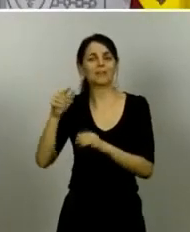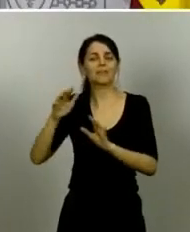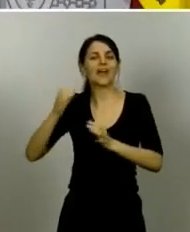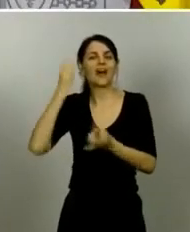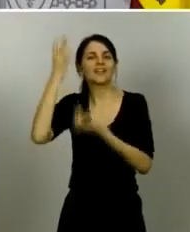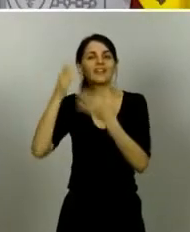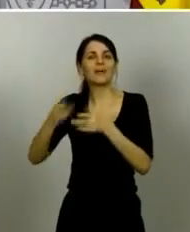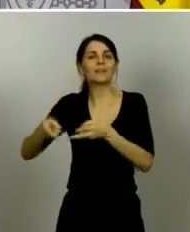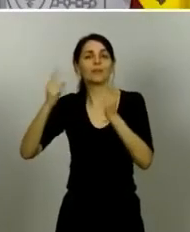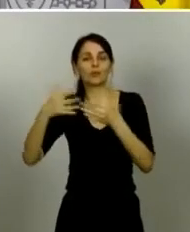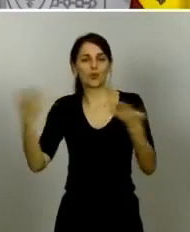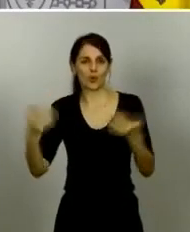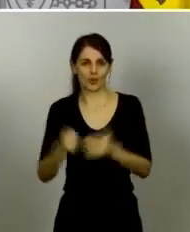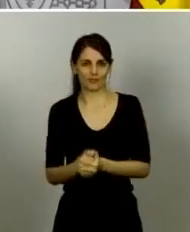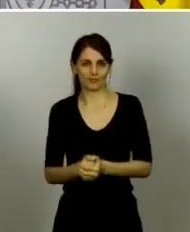más